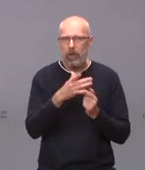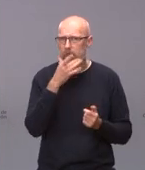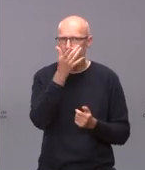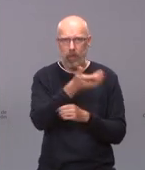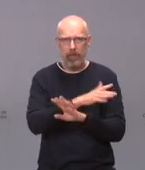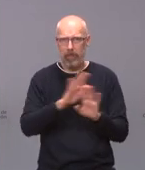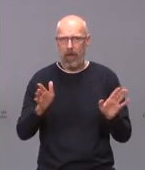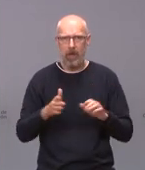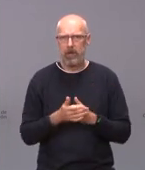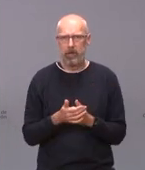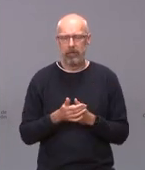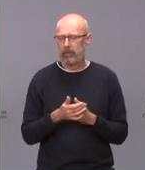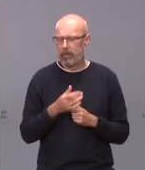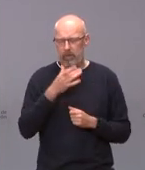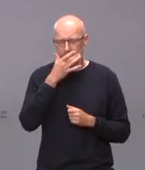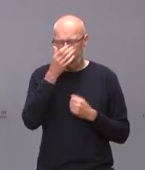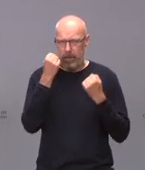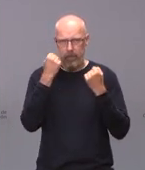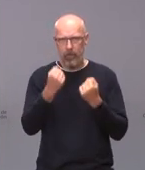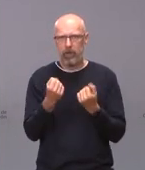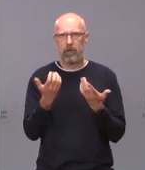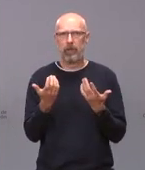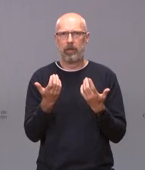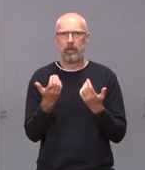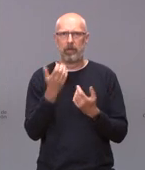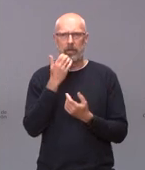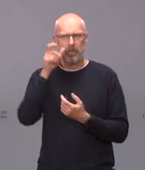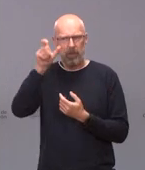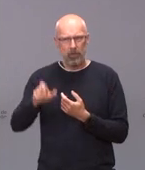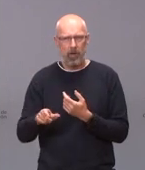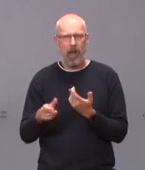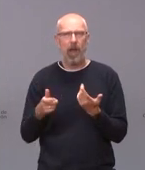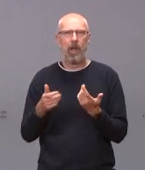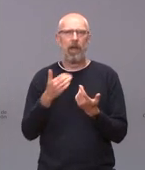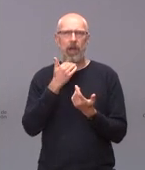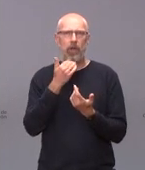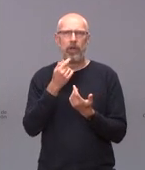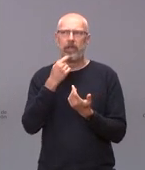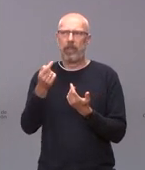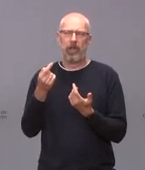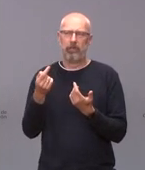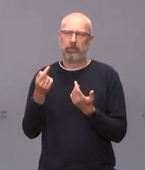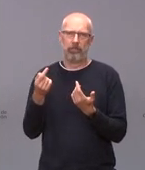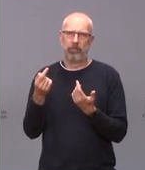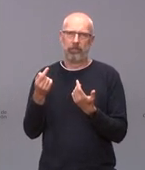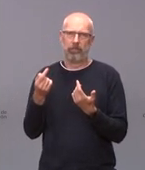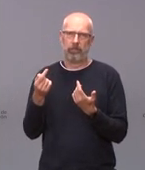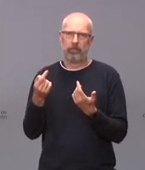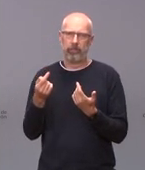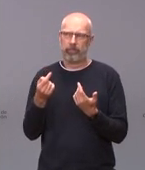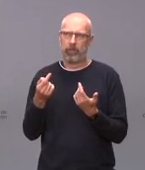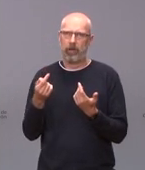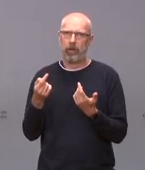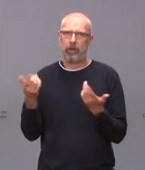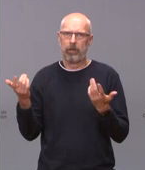es una vergüenza que alguien tenga la desfachatez por no decir el morro de decir